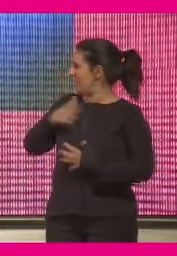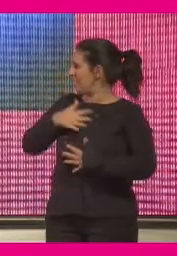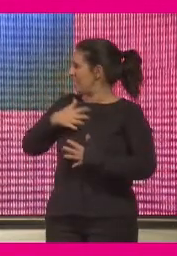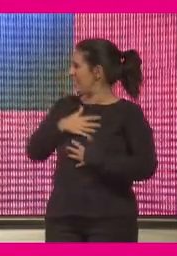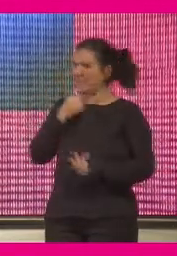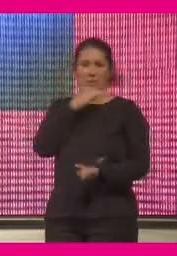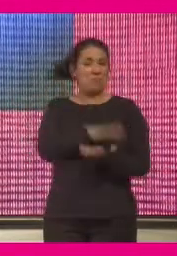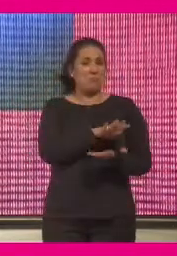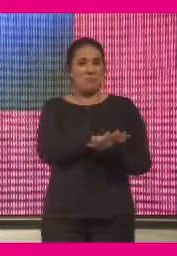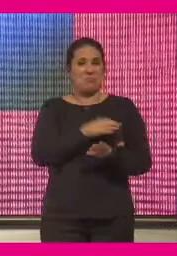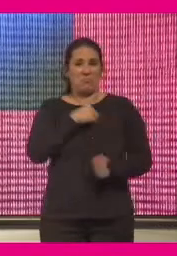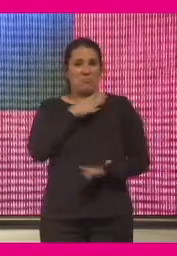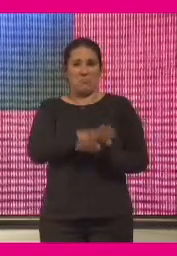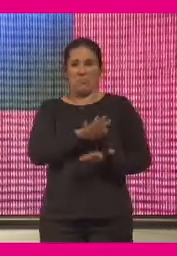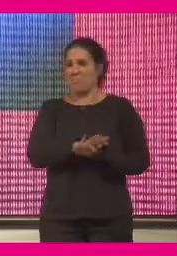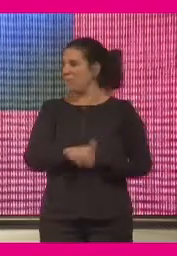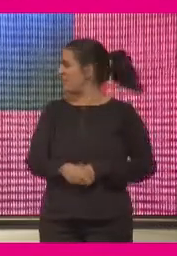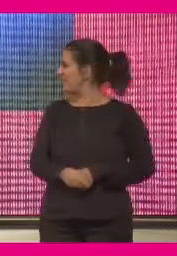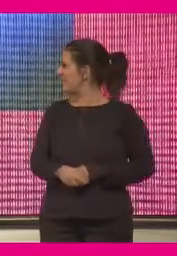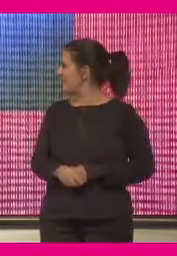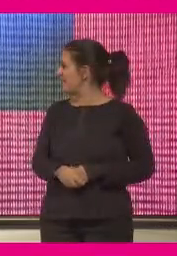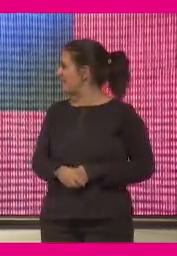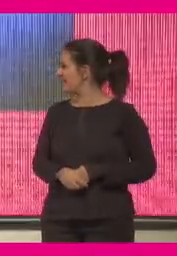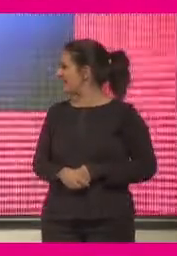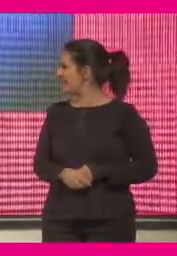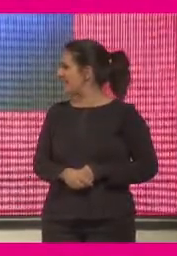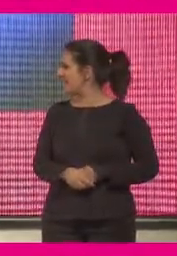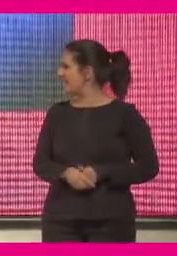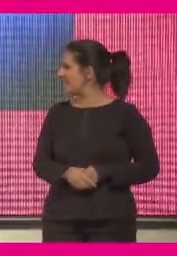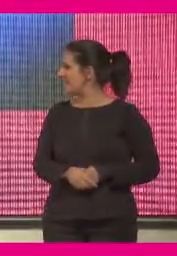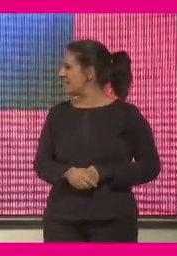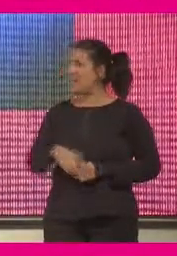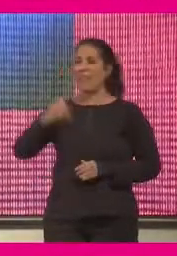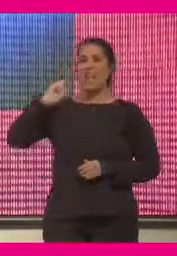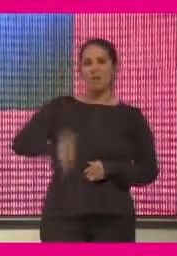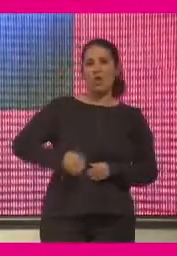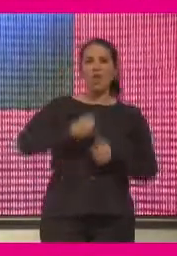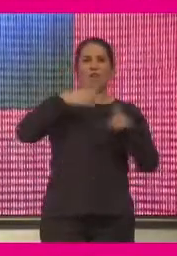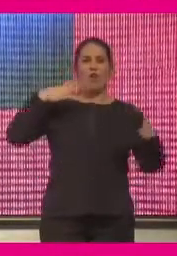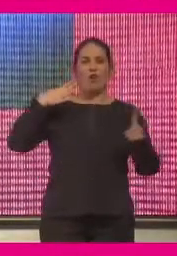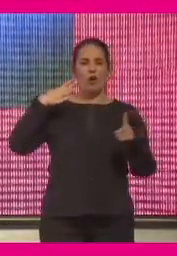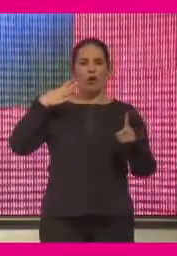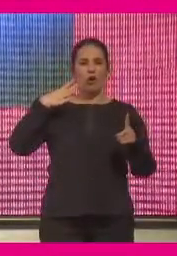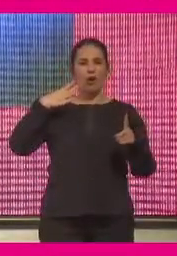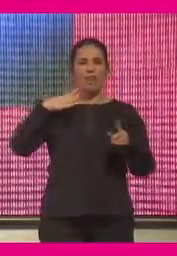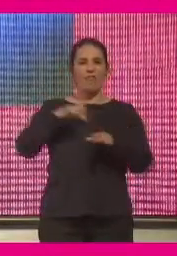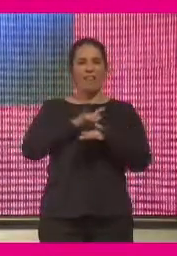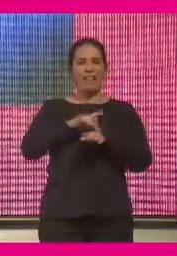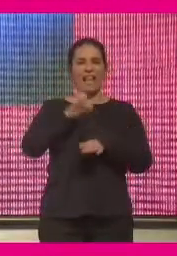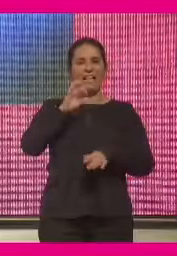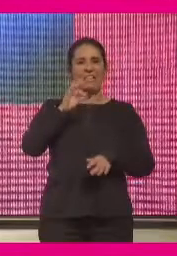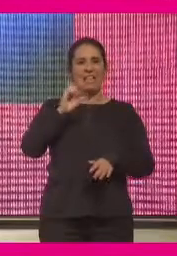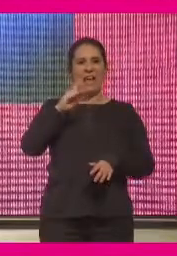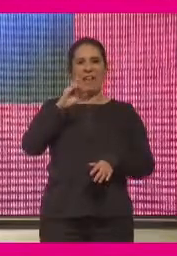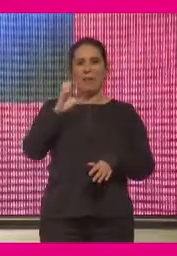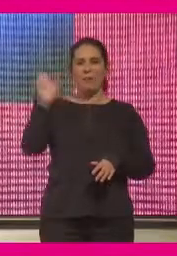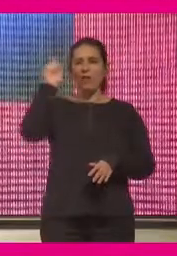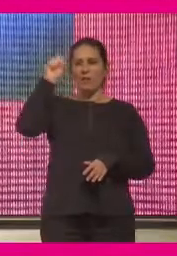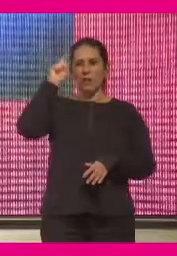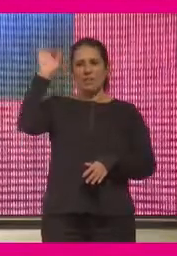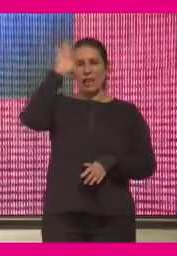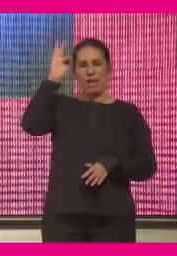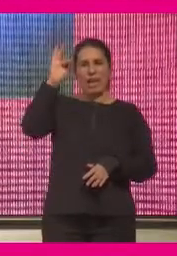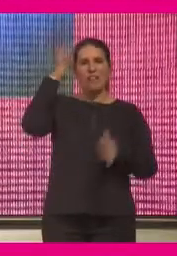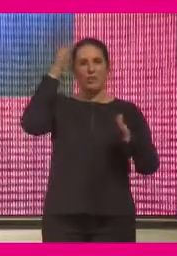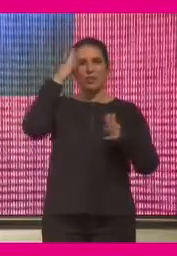preocupes. Respira. Toma maratoniano, o sea que no hay problema. Director del Foro de Humanismo Digital de SADE y profesor de Teoría y